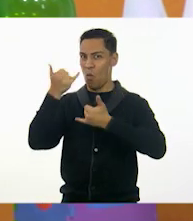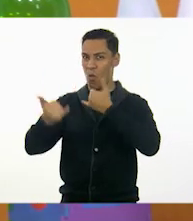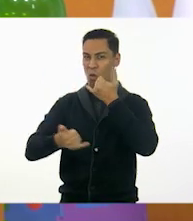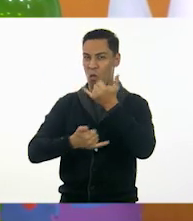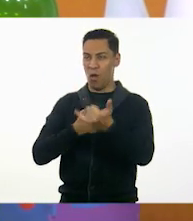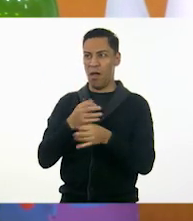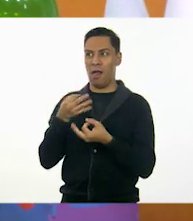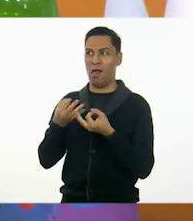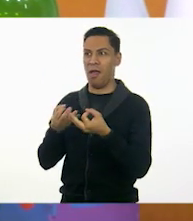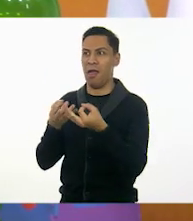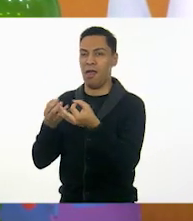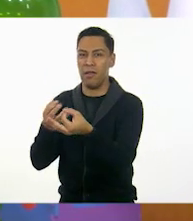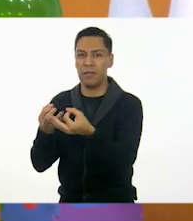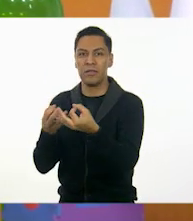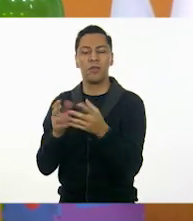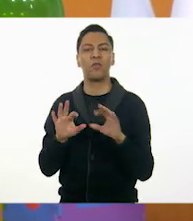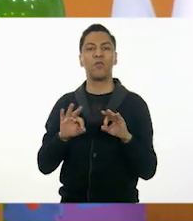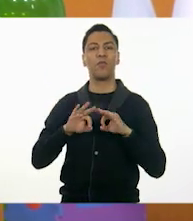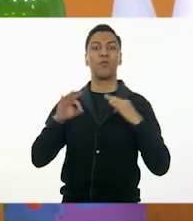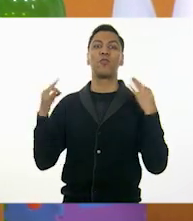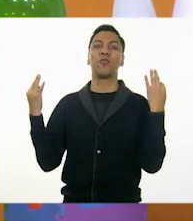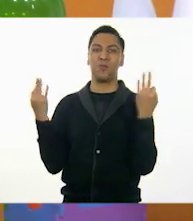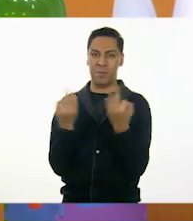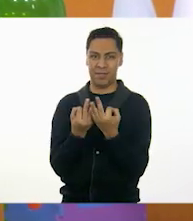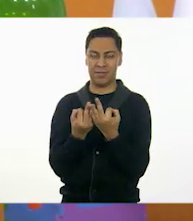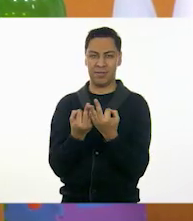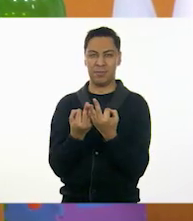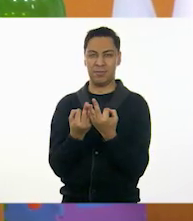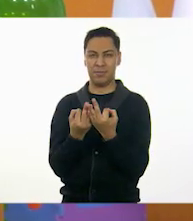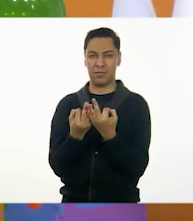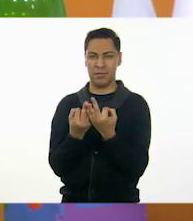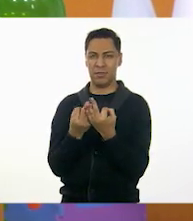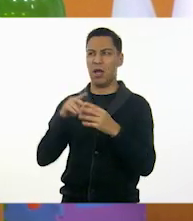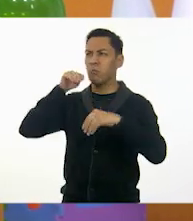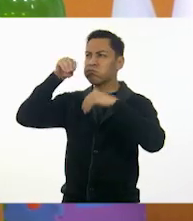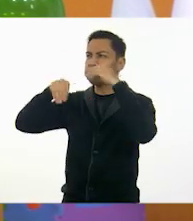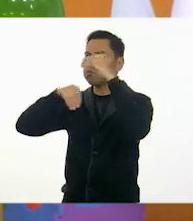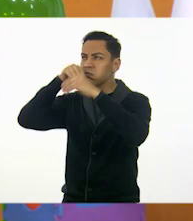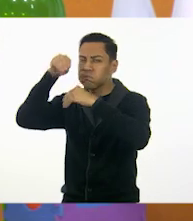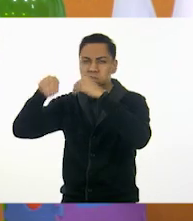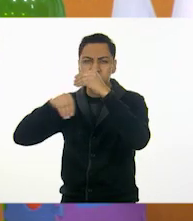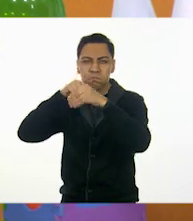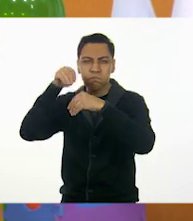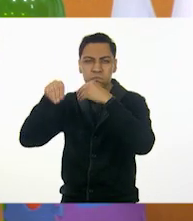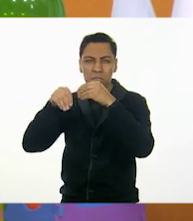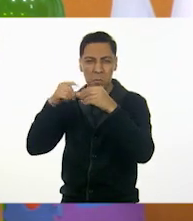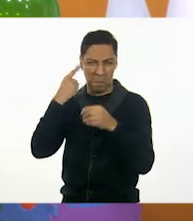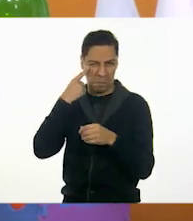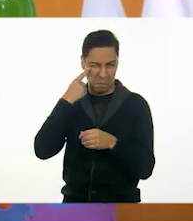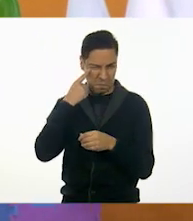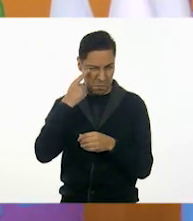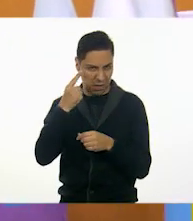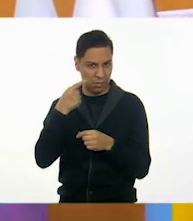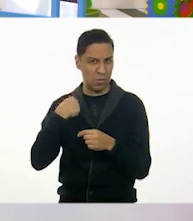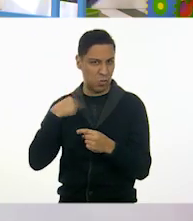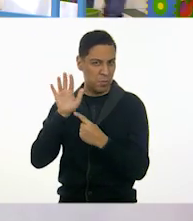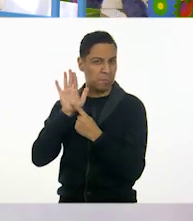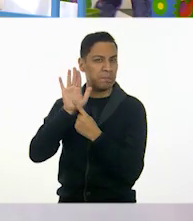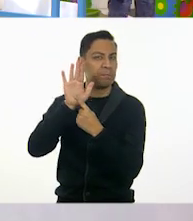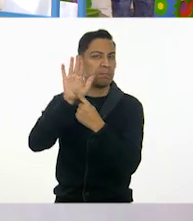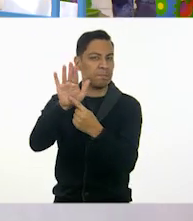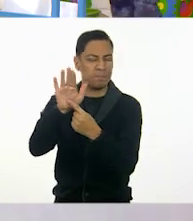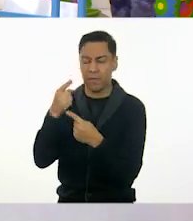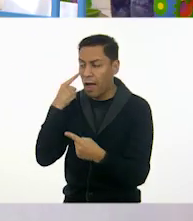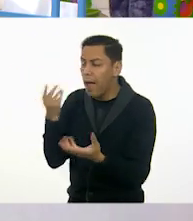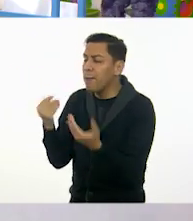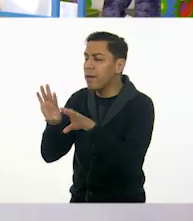colores, las formas, las formas y los cuerpos geométricos. Mira lo que tengo aquí. A ver, ¿qué trajiste, Lely?